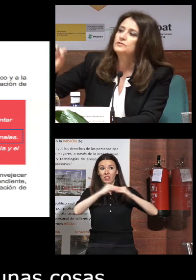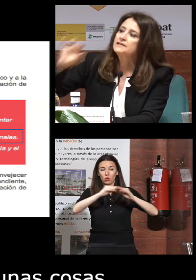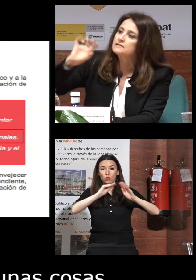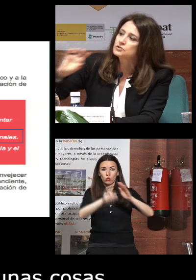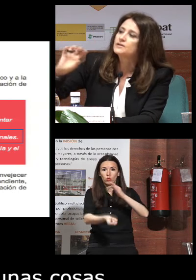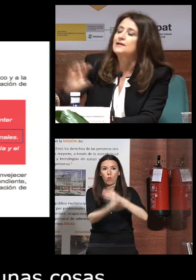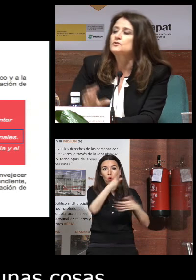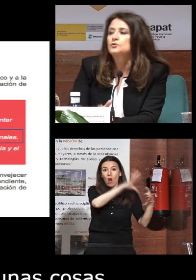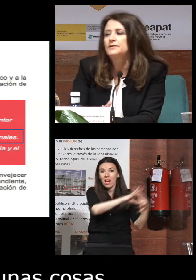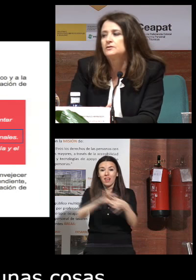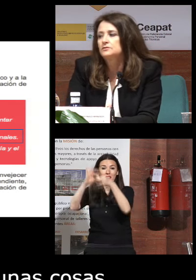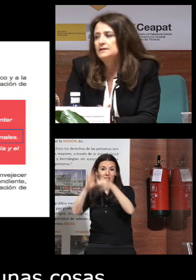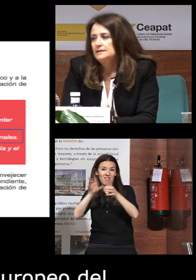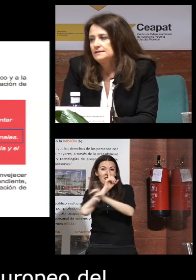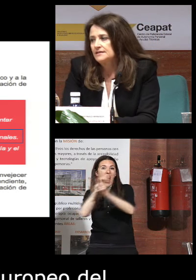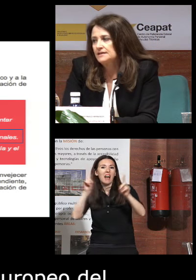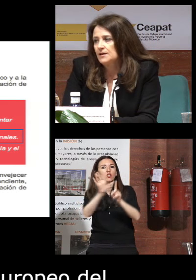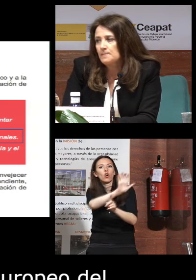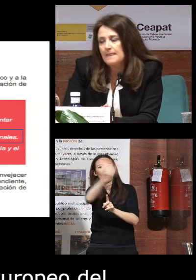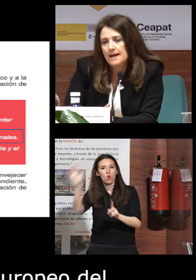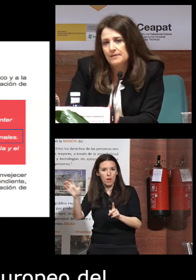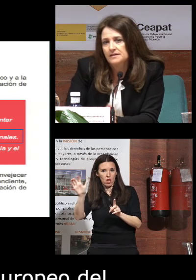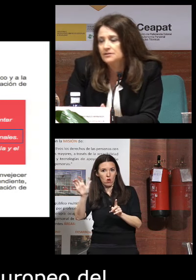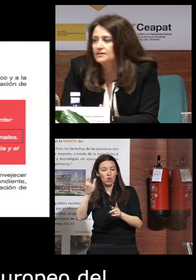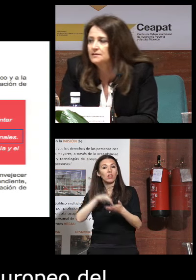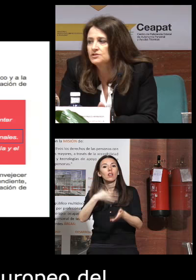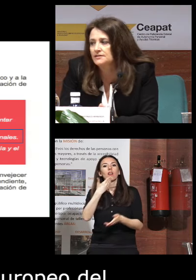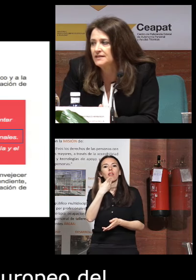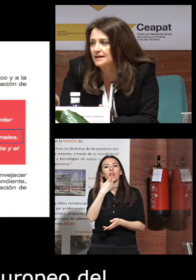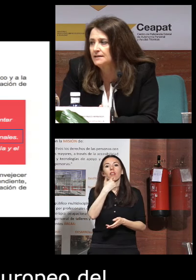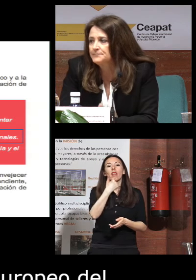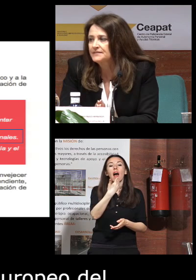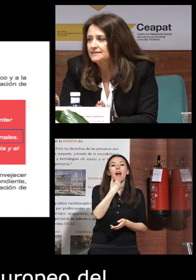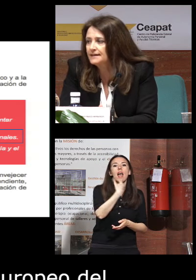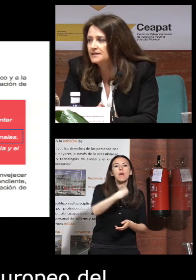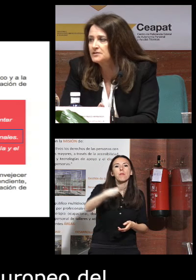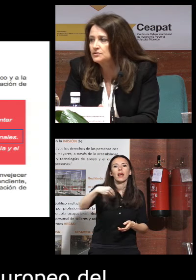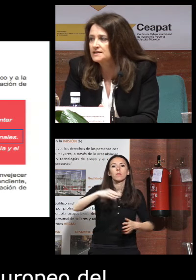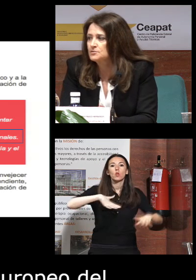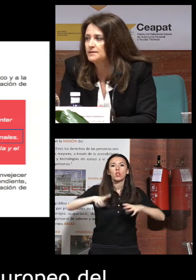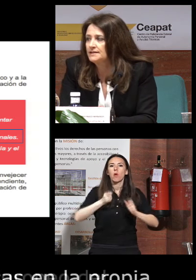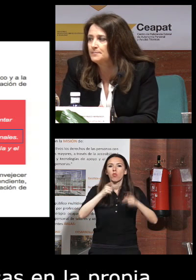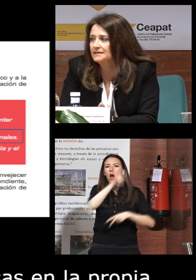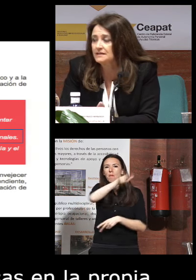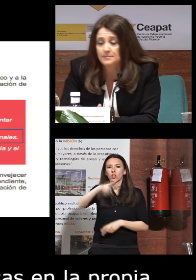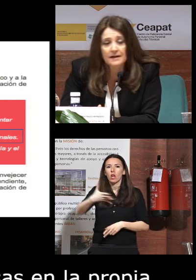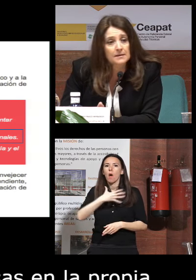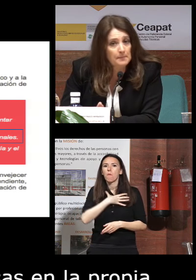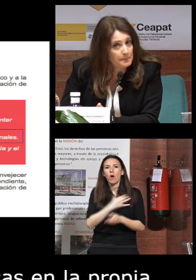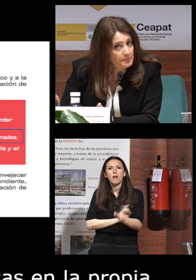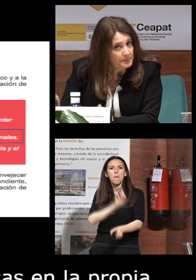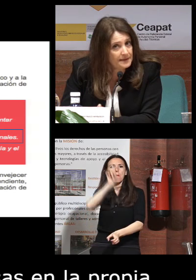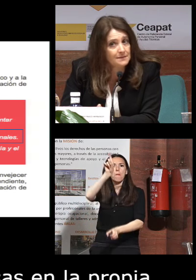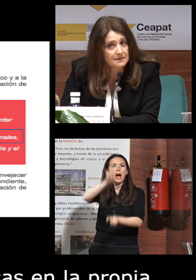creó un link sobre el año europeo decía envejecimiento activo significa dar a las personas la posibilidad de participar